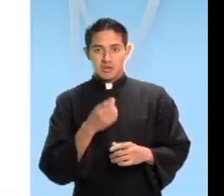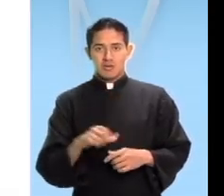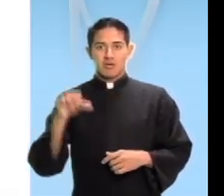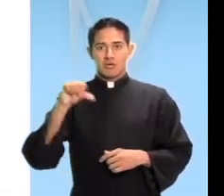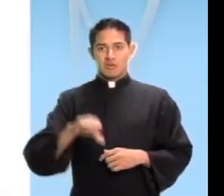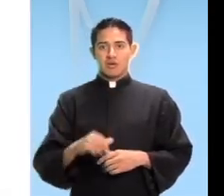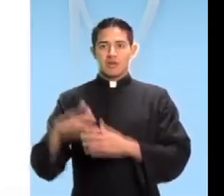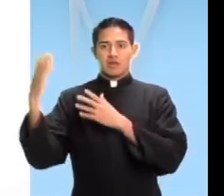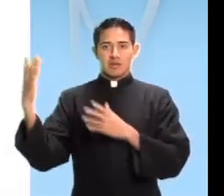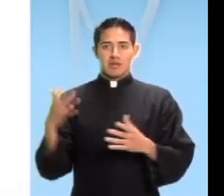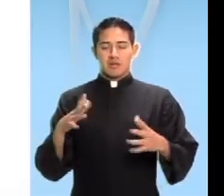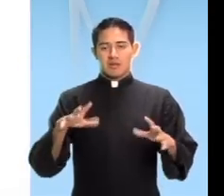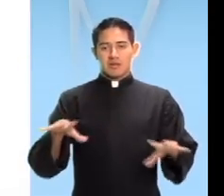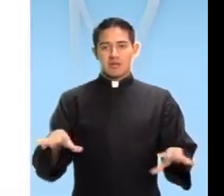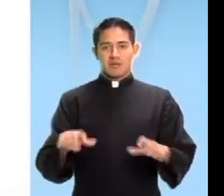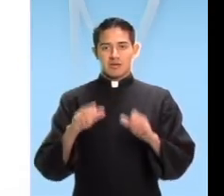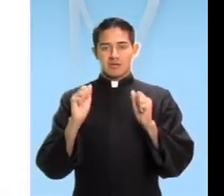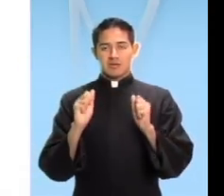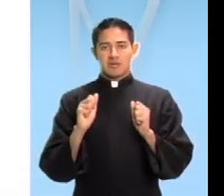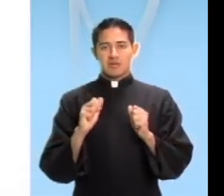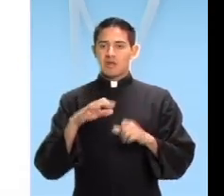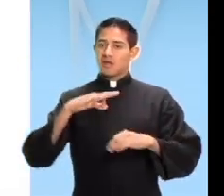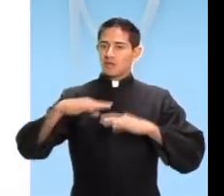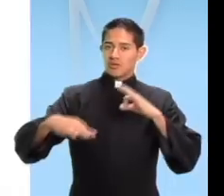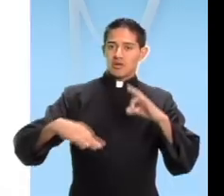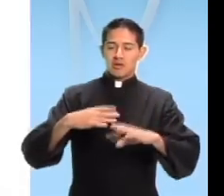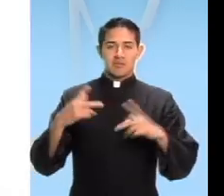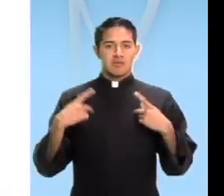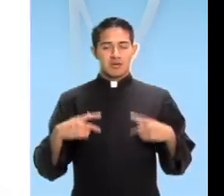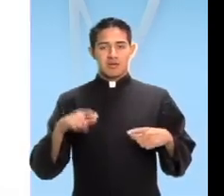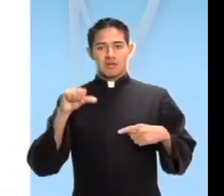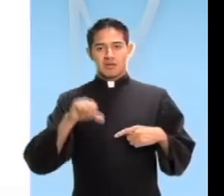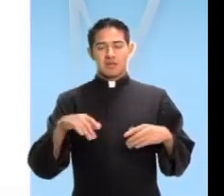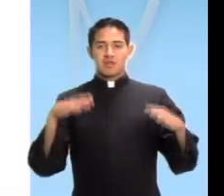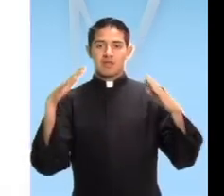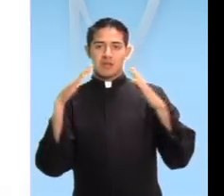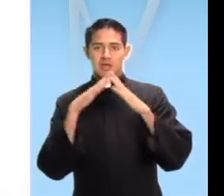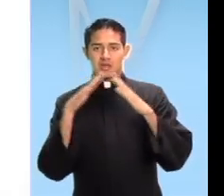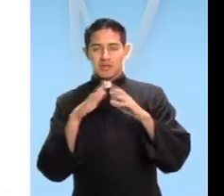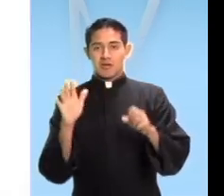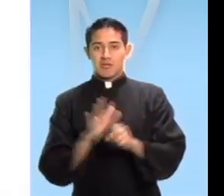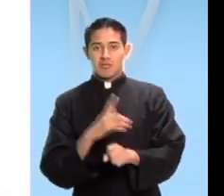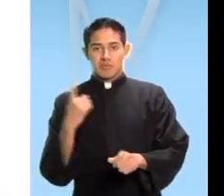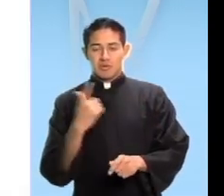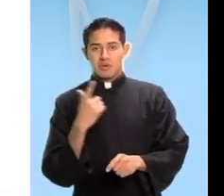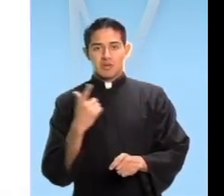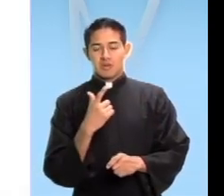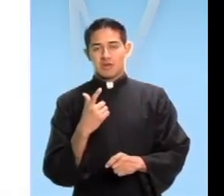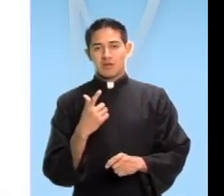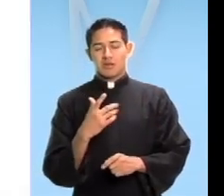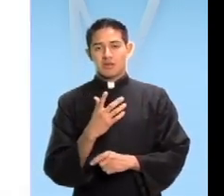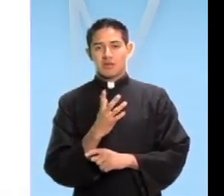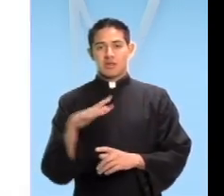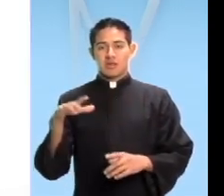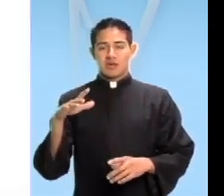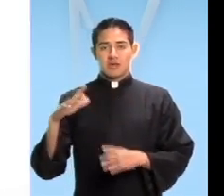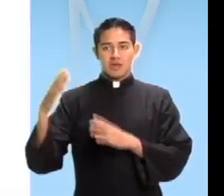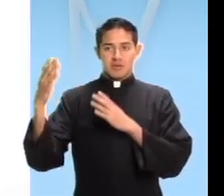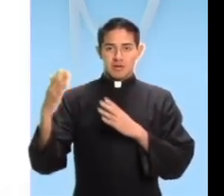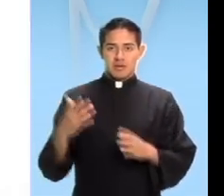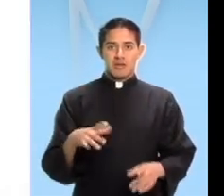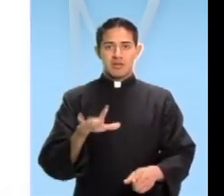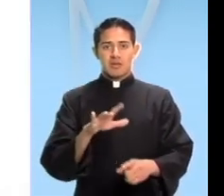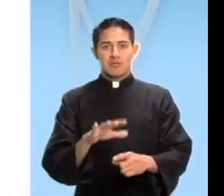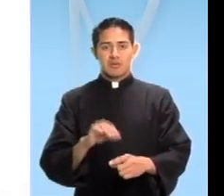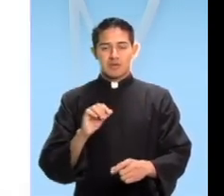porque también este es hijo de Abraham, pues el hijo del hombre ha venido a buscar y salvar